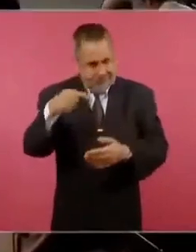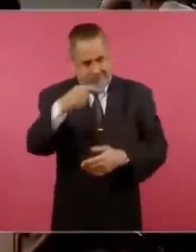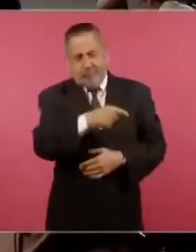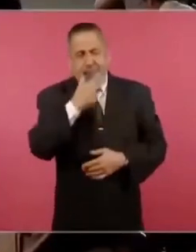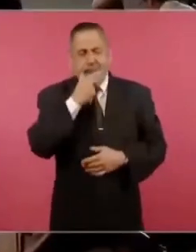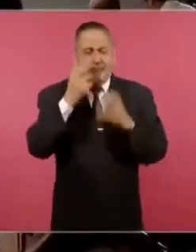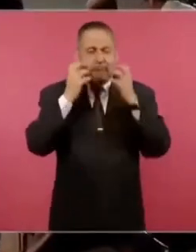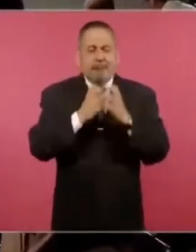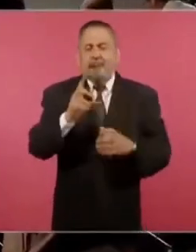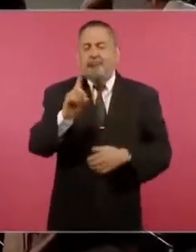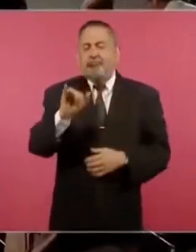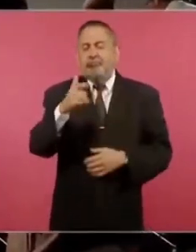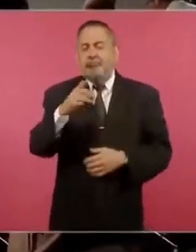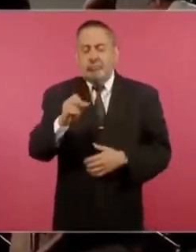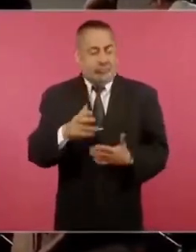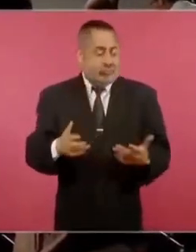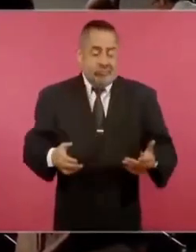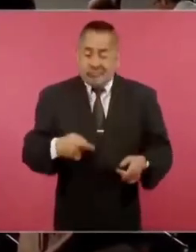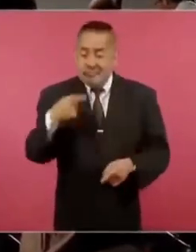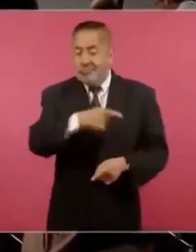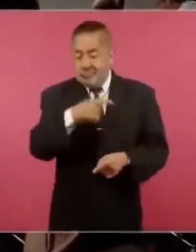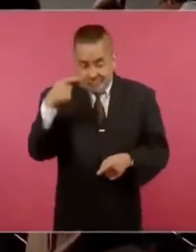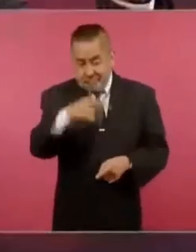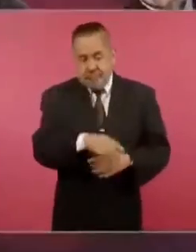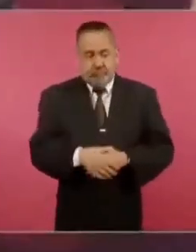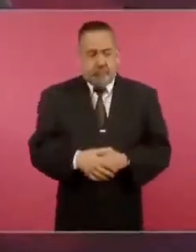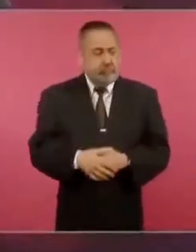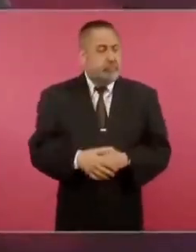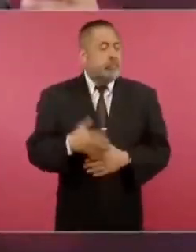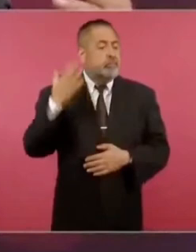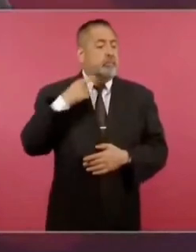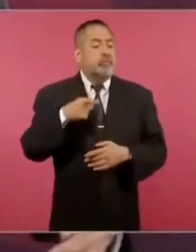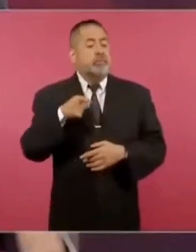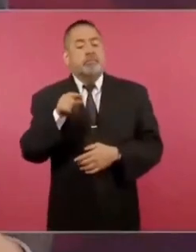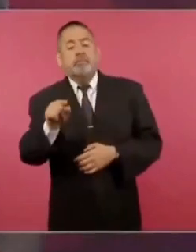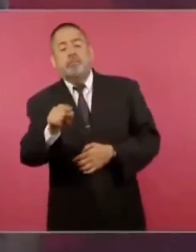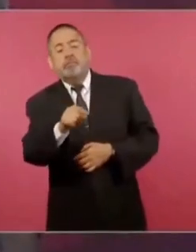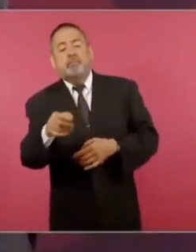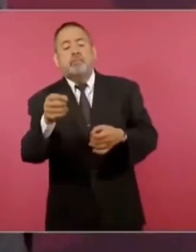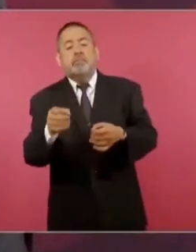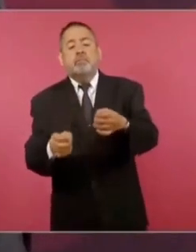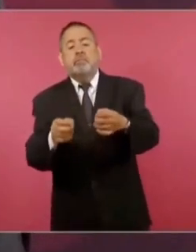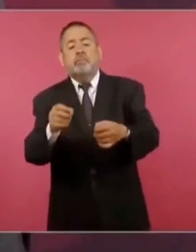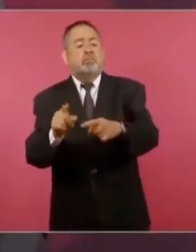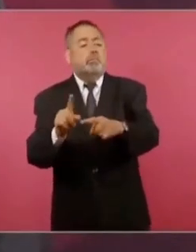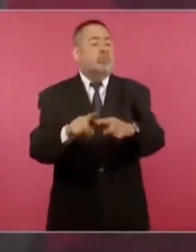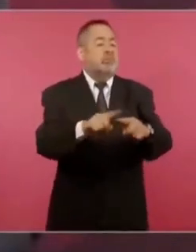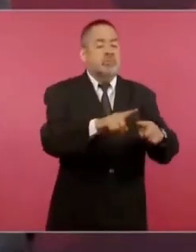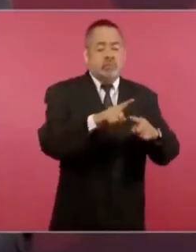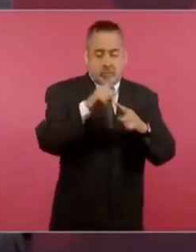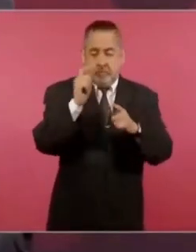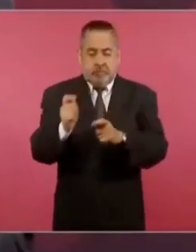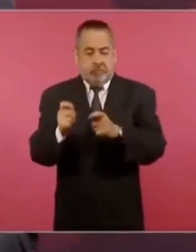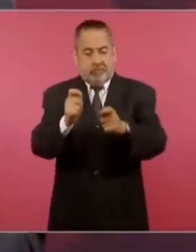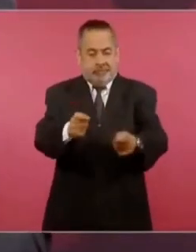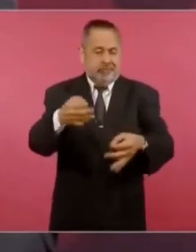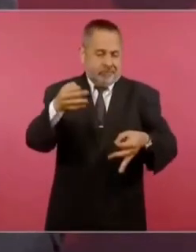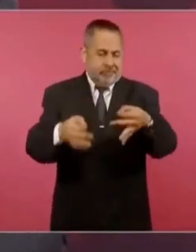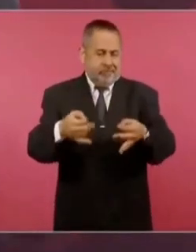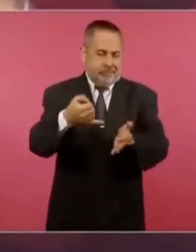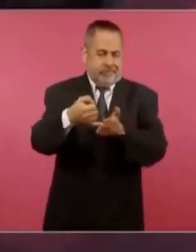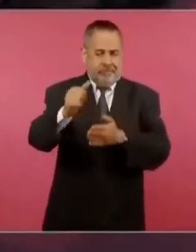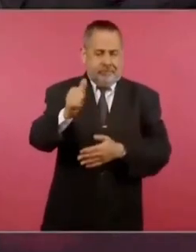cuando se nombraban a jueces para los tribunales agrarios,